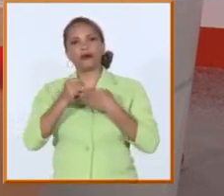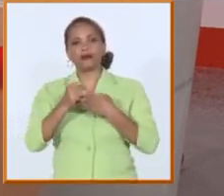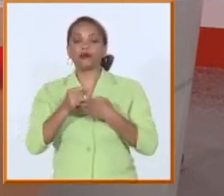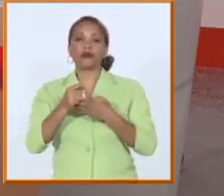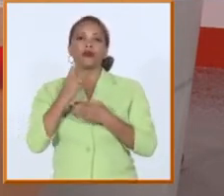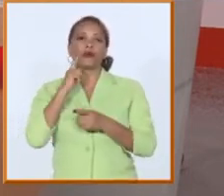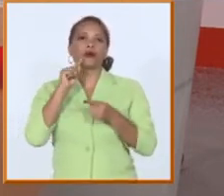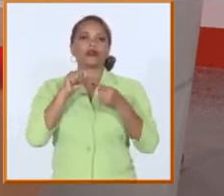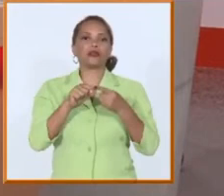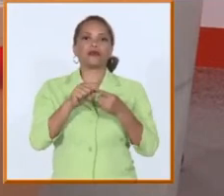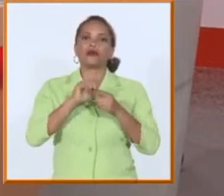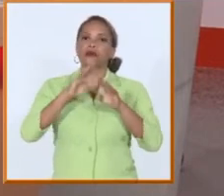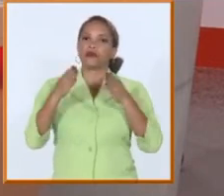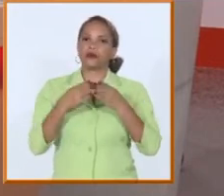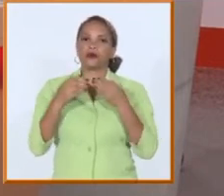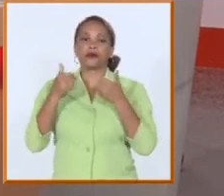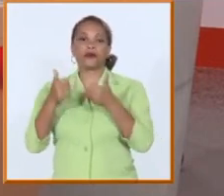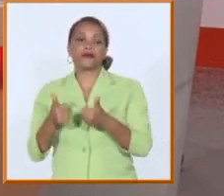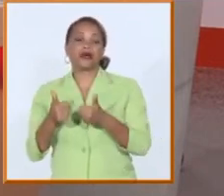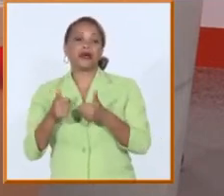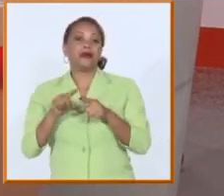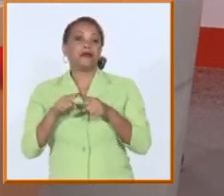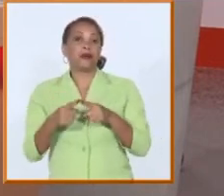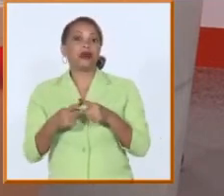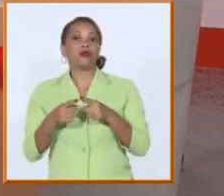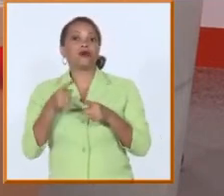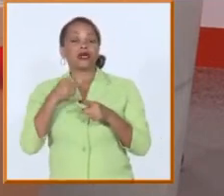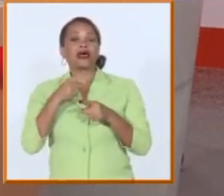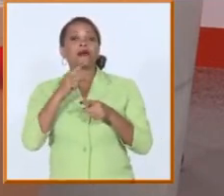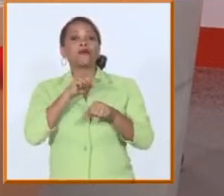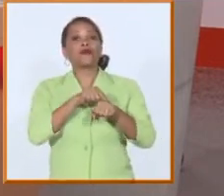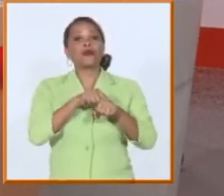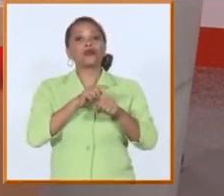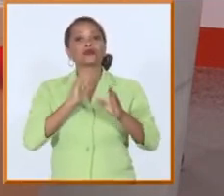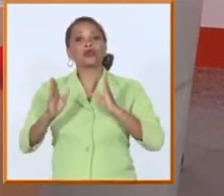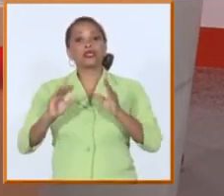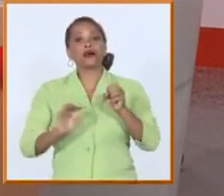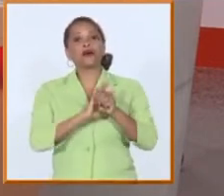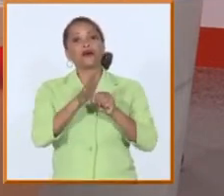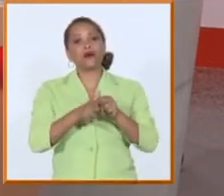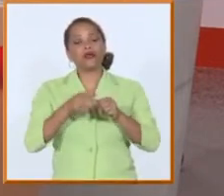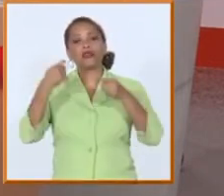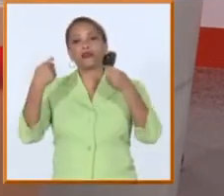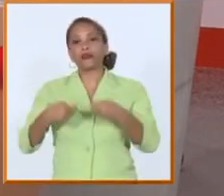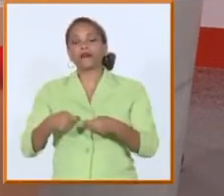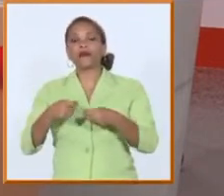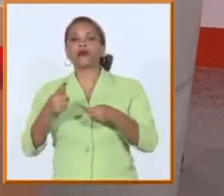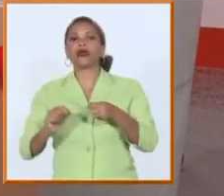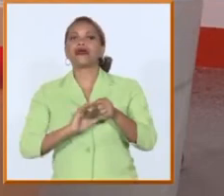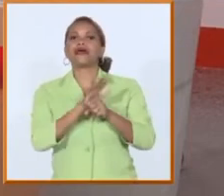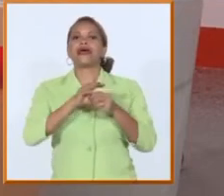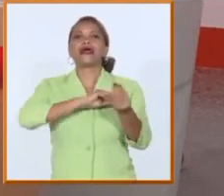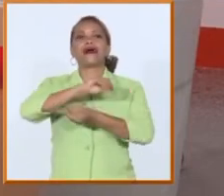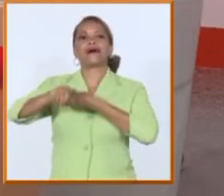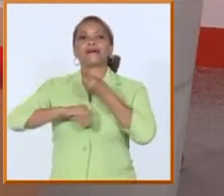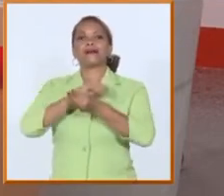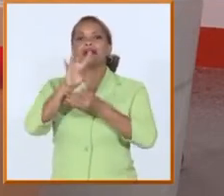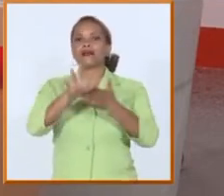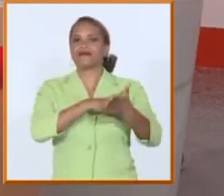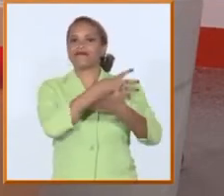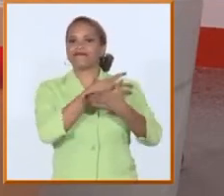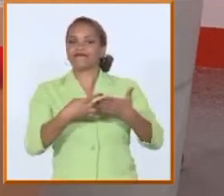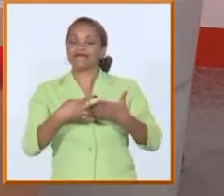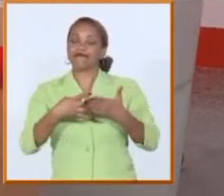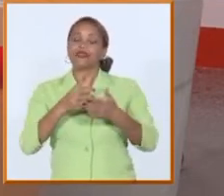posible yo creo que ha cumplido su papel pero el análisis nos condujo a que había que cambiar de calendario había que regresar de que había que